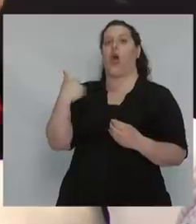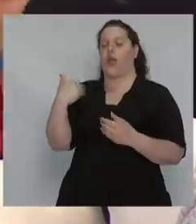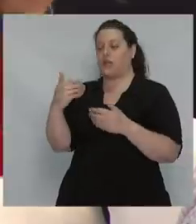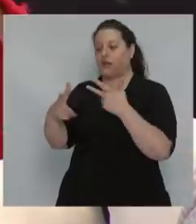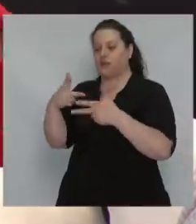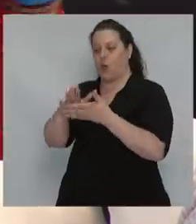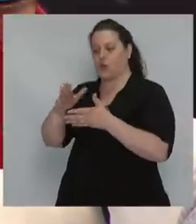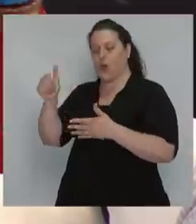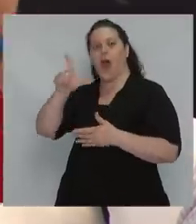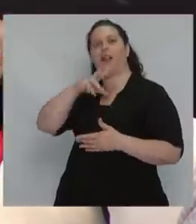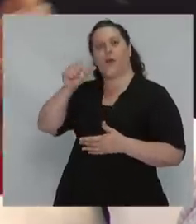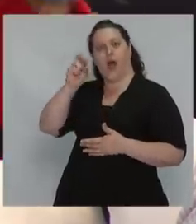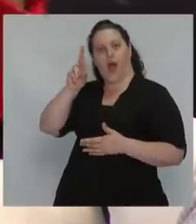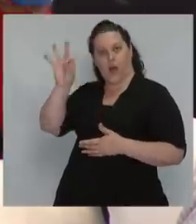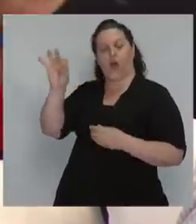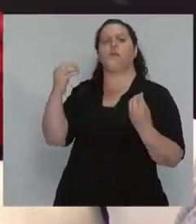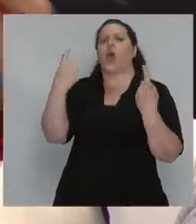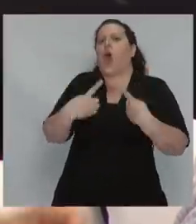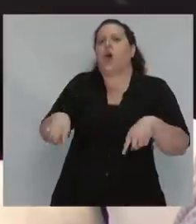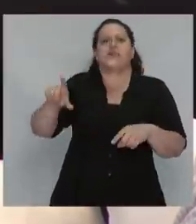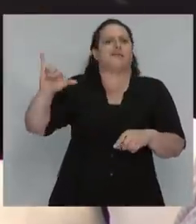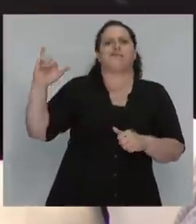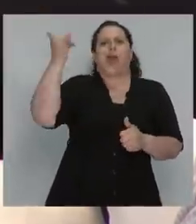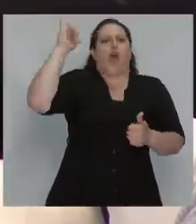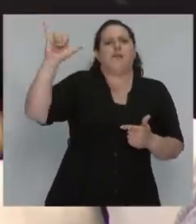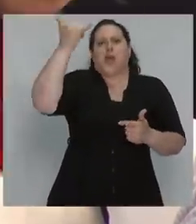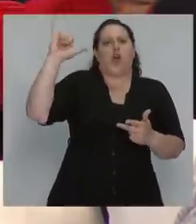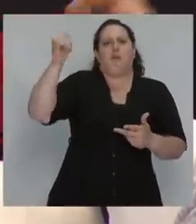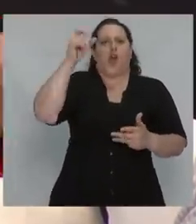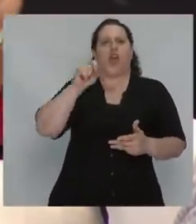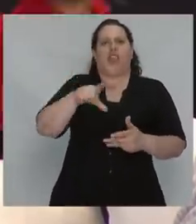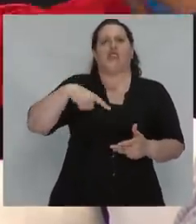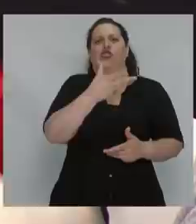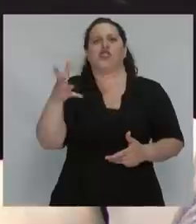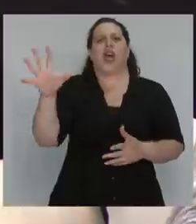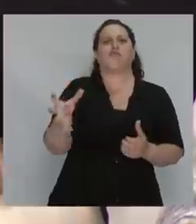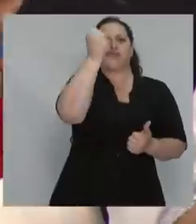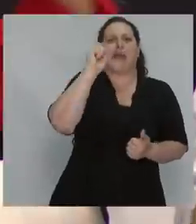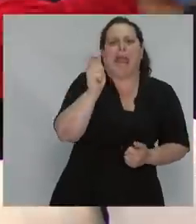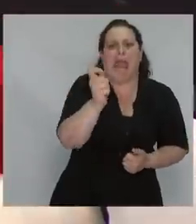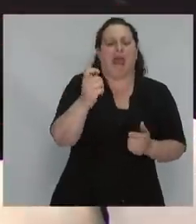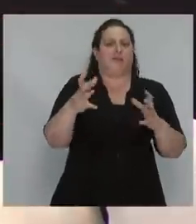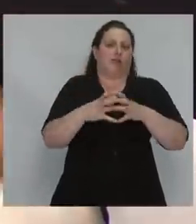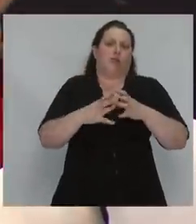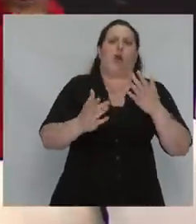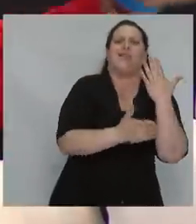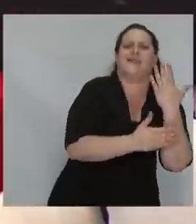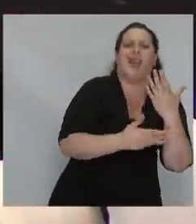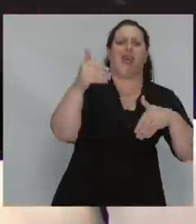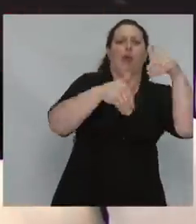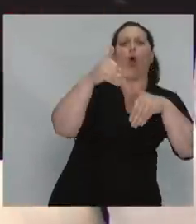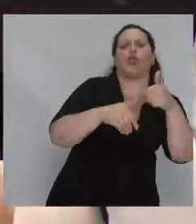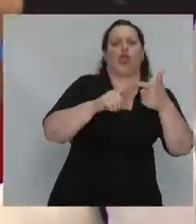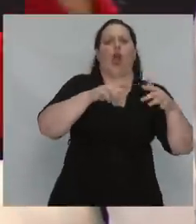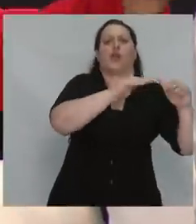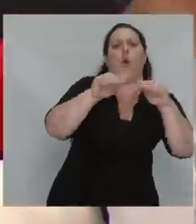de nuestras sociedades, que nadie nos lo robe, todo lo mejor lo ha traído la izquierda. El voto, la igualdad, los cuidados, atender